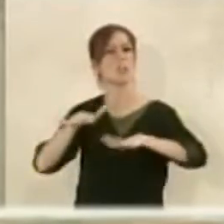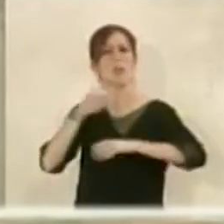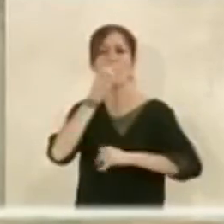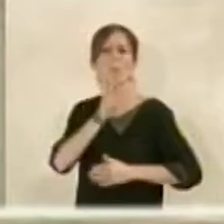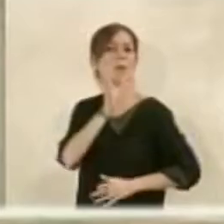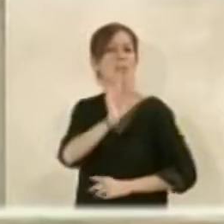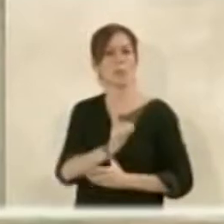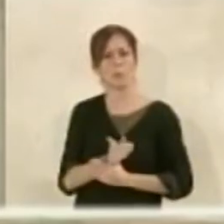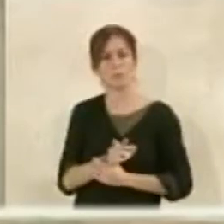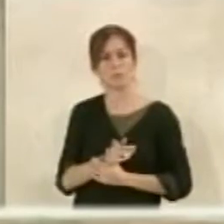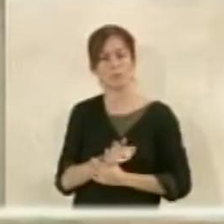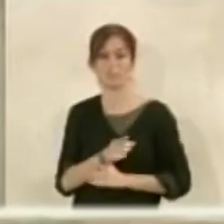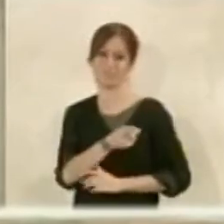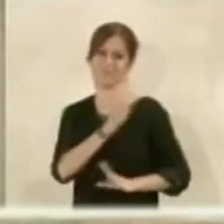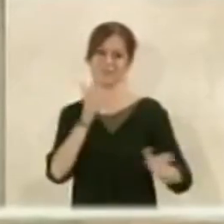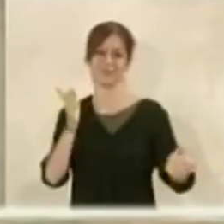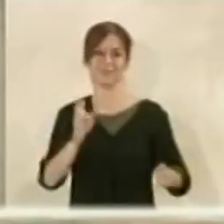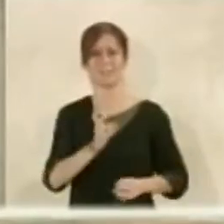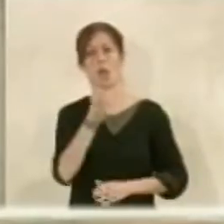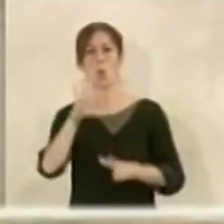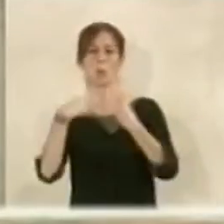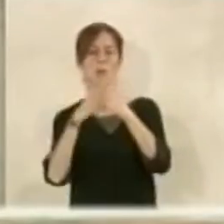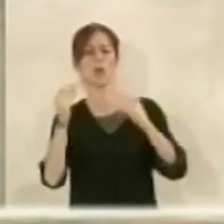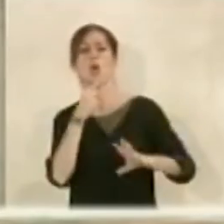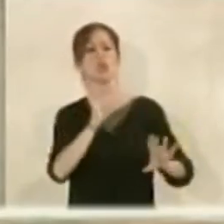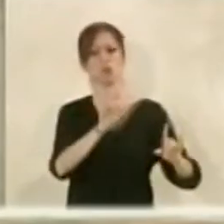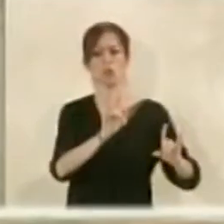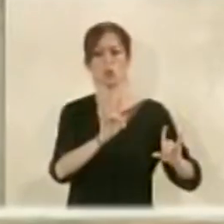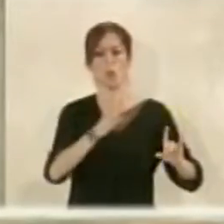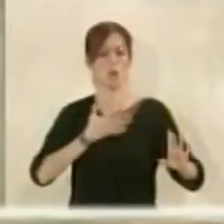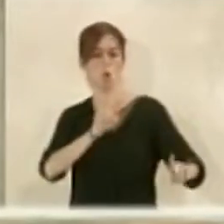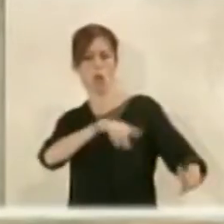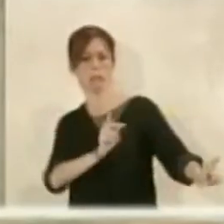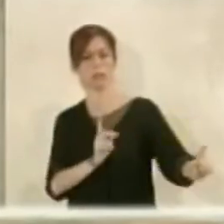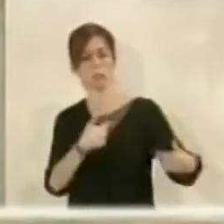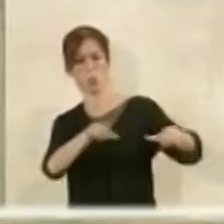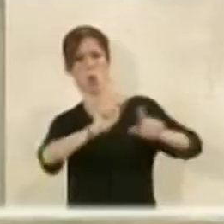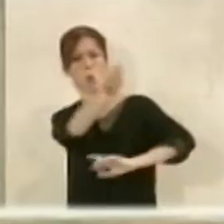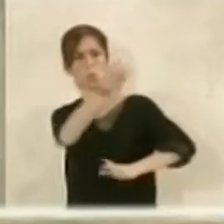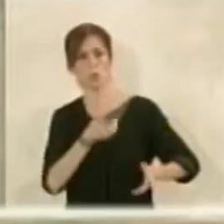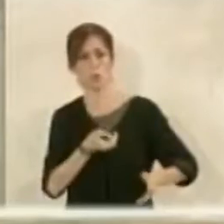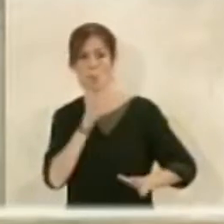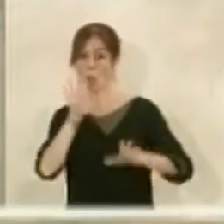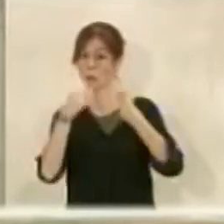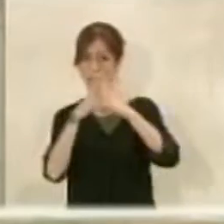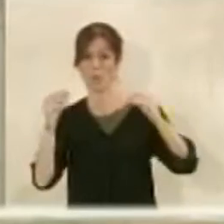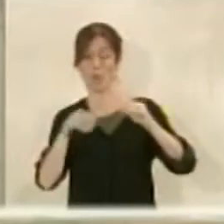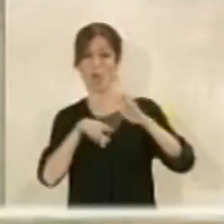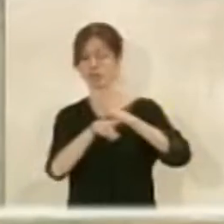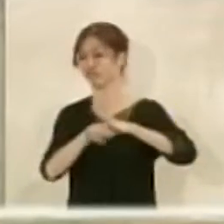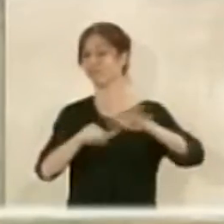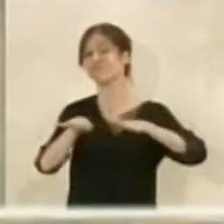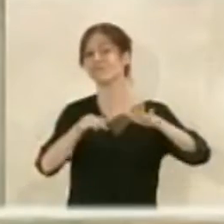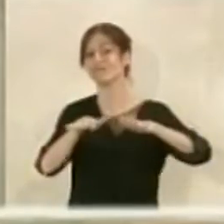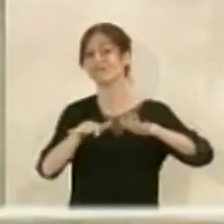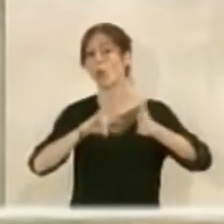para esto? y sin embargo tan ágil para decir esto no es mío porque fue muy ágil para